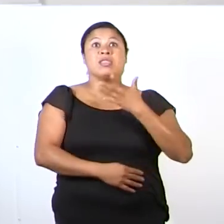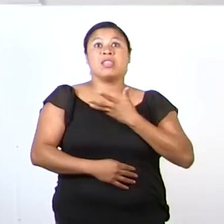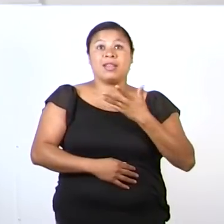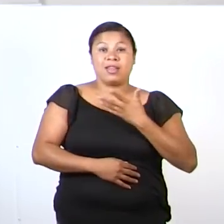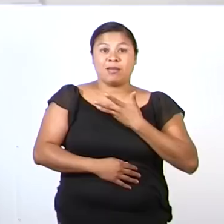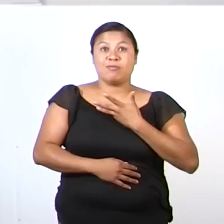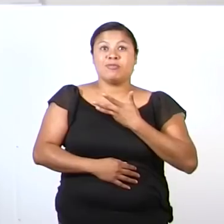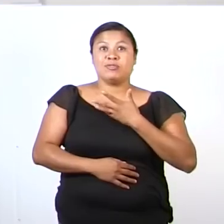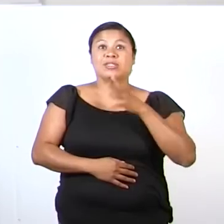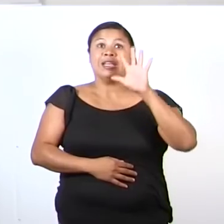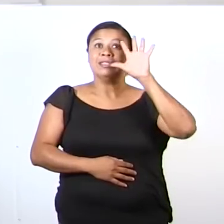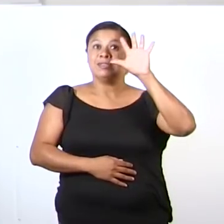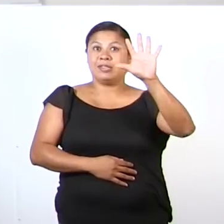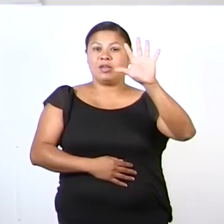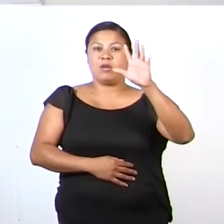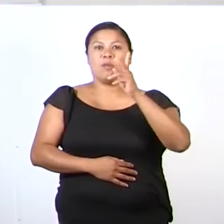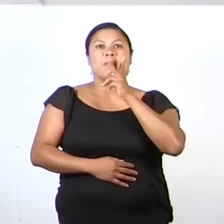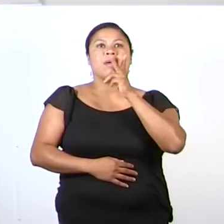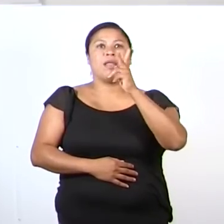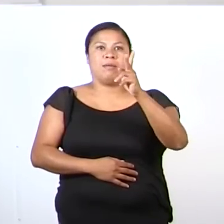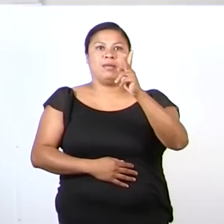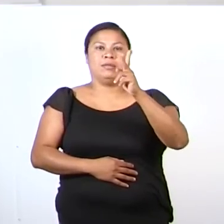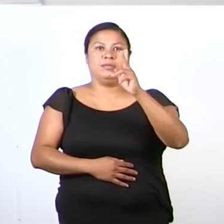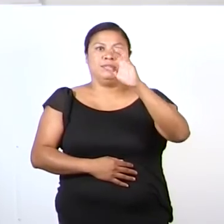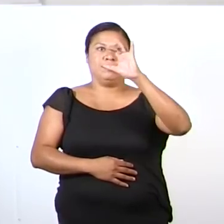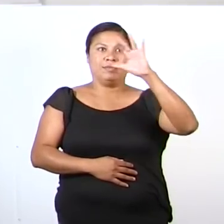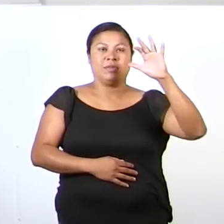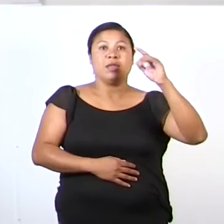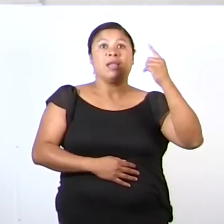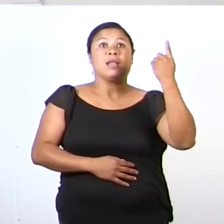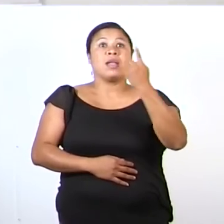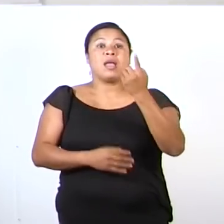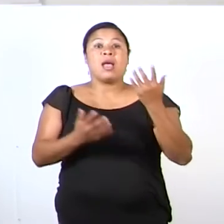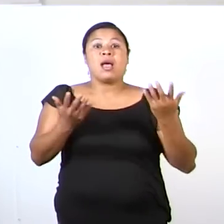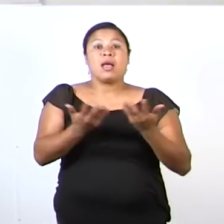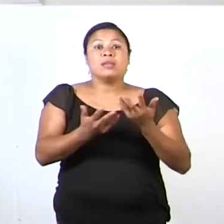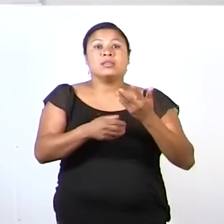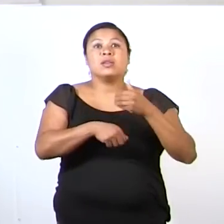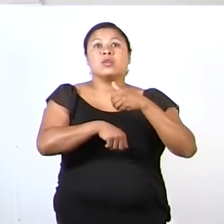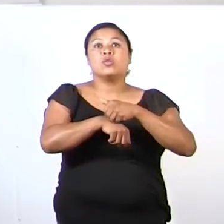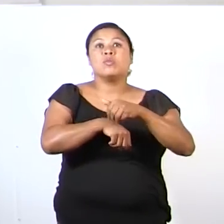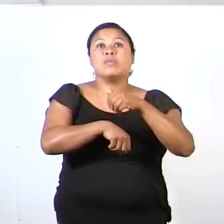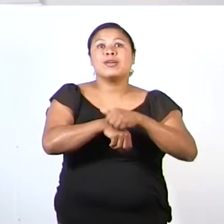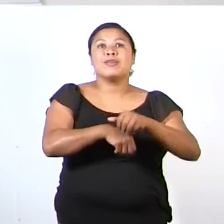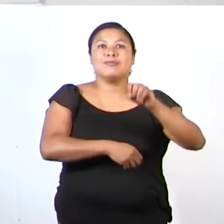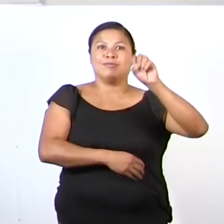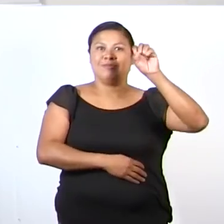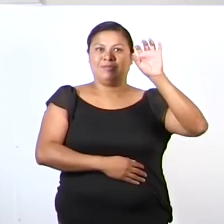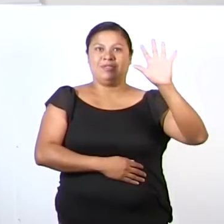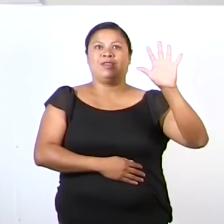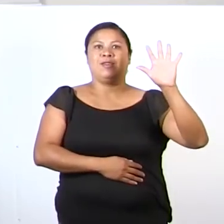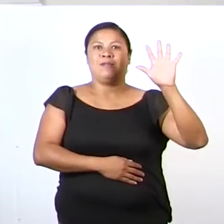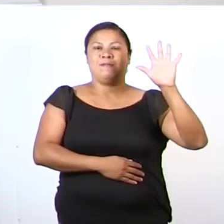cinco letras que forman nuestro número cinco.